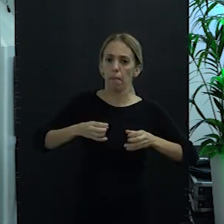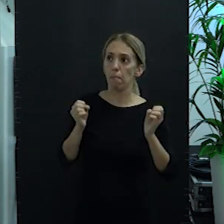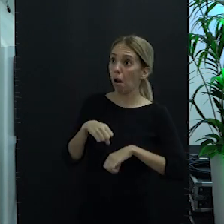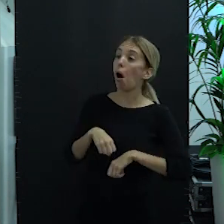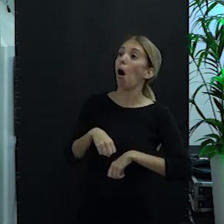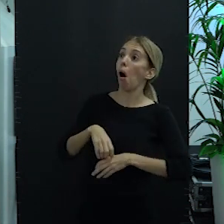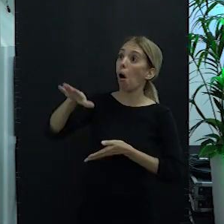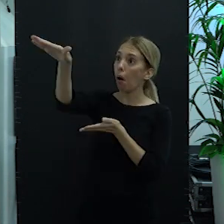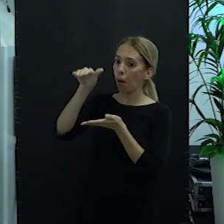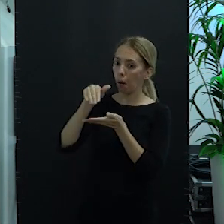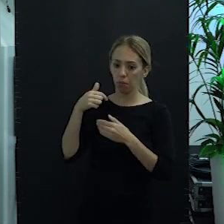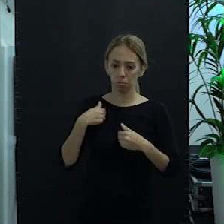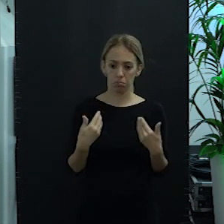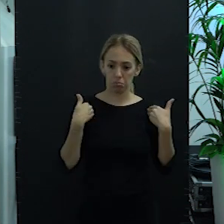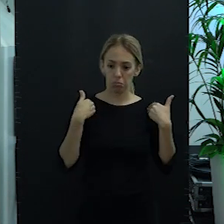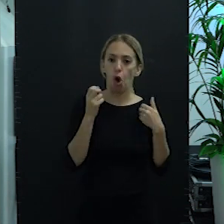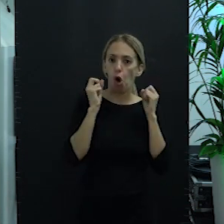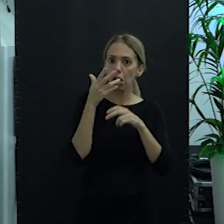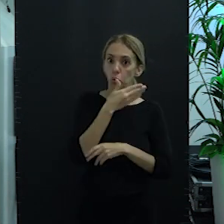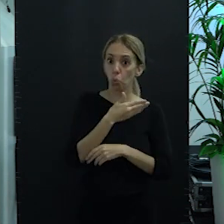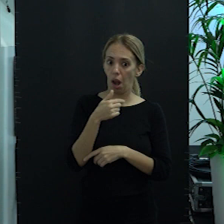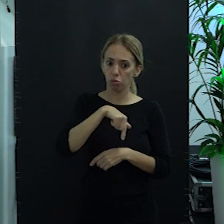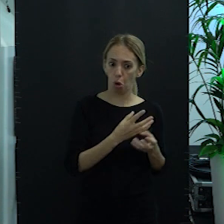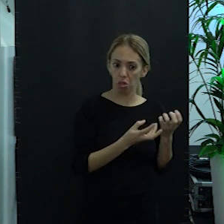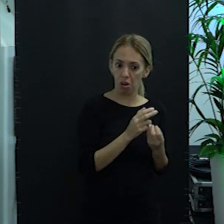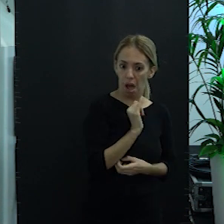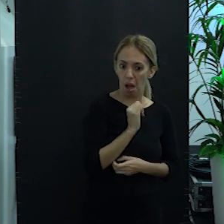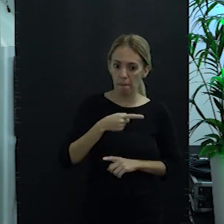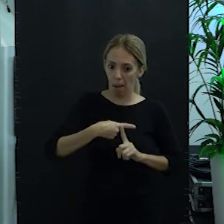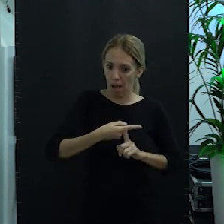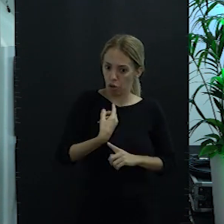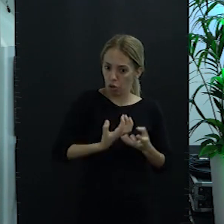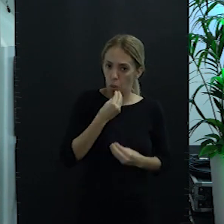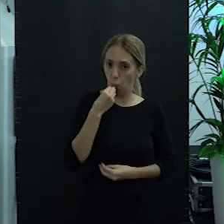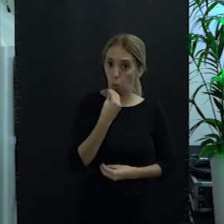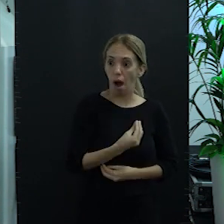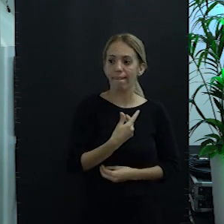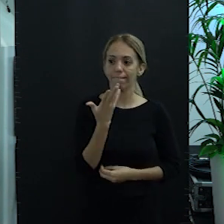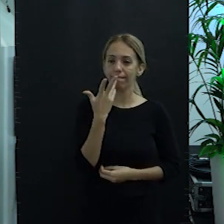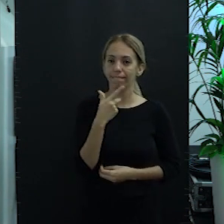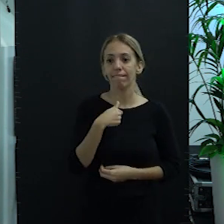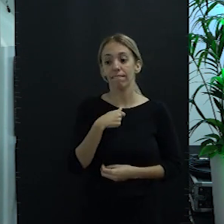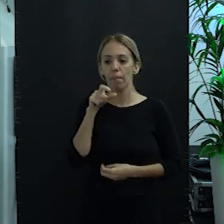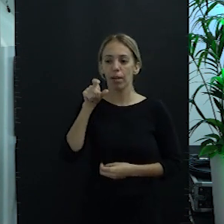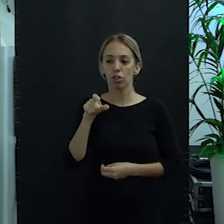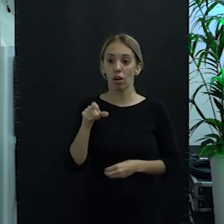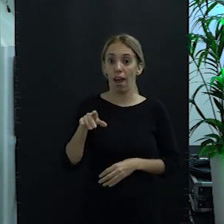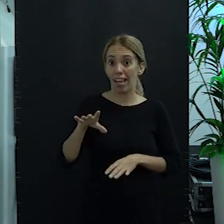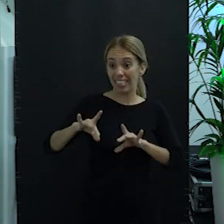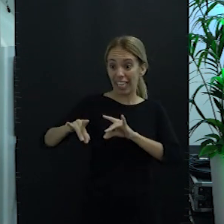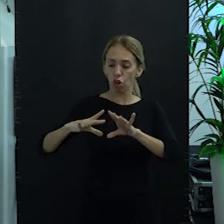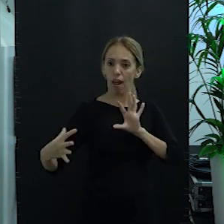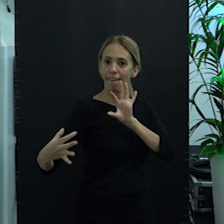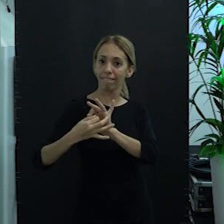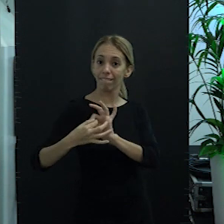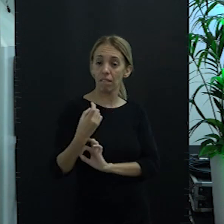Tenemos cocina. Somos los mejores en cocina. ¿Qué es lo que tenemos que buscar? Un aliado en el territorio. ¿Con qué nos aliamos con la escuela de